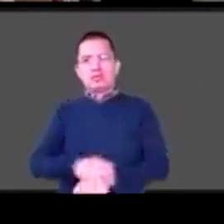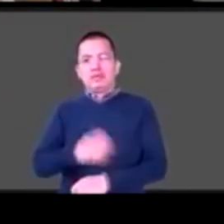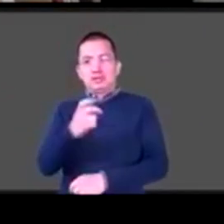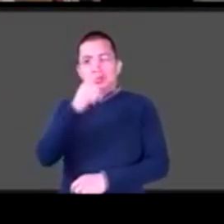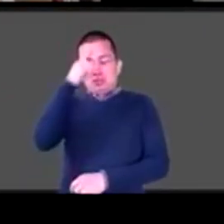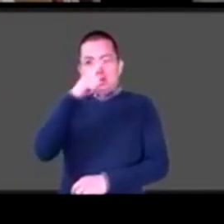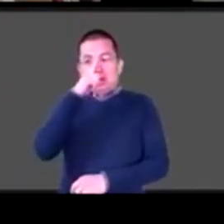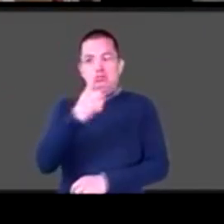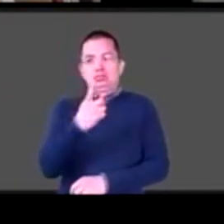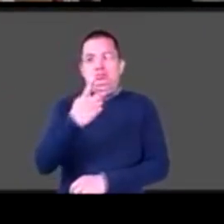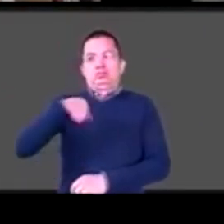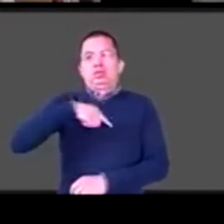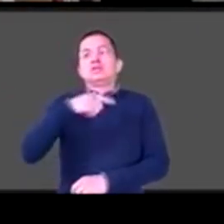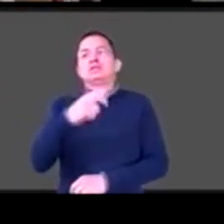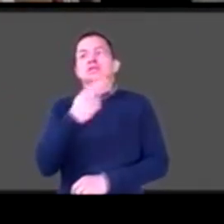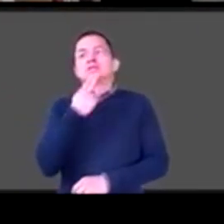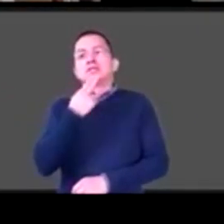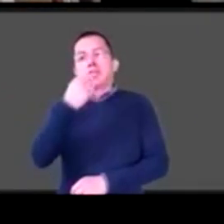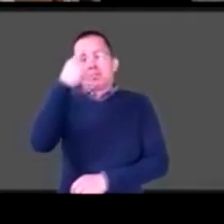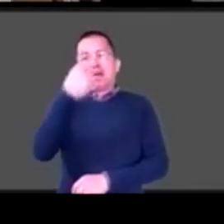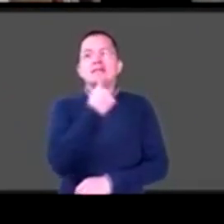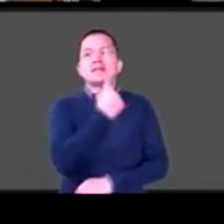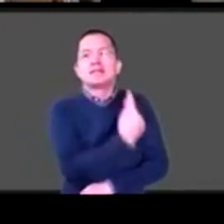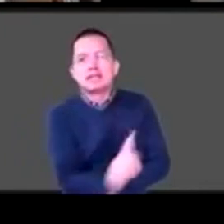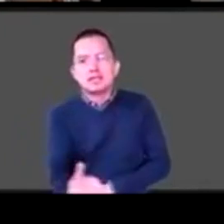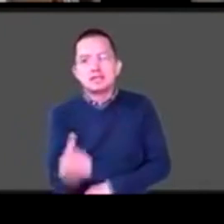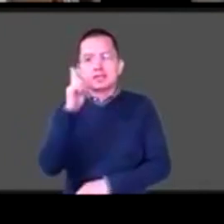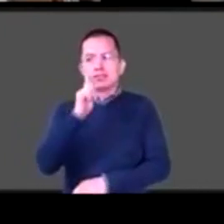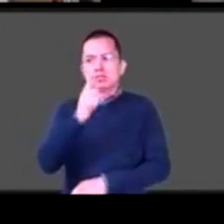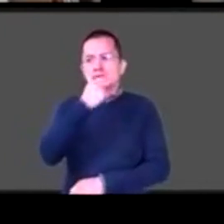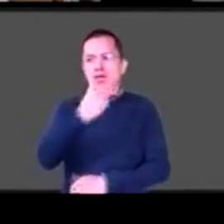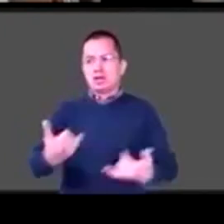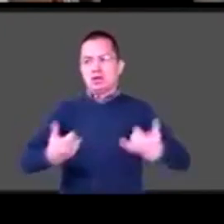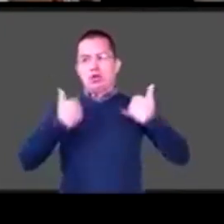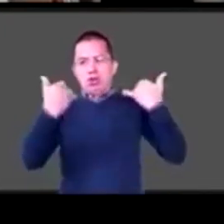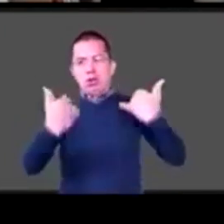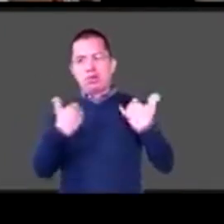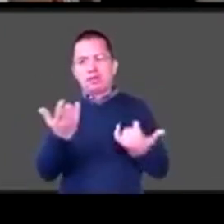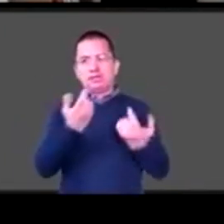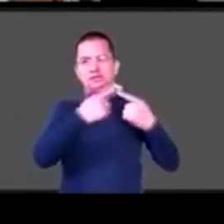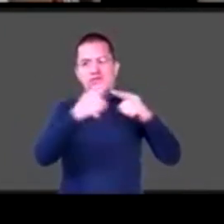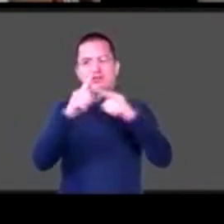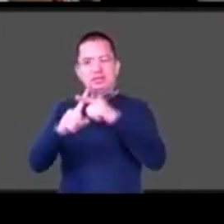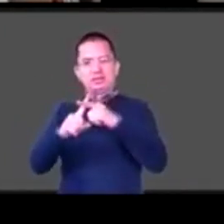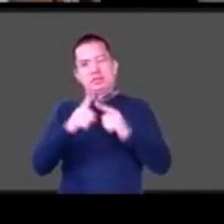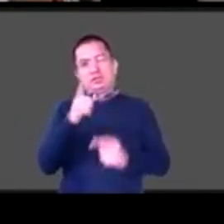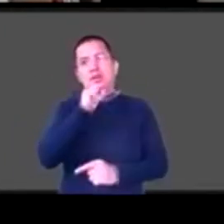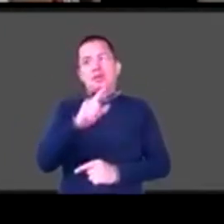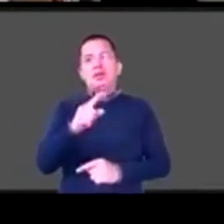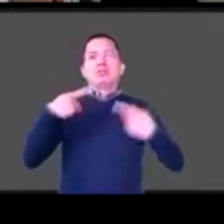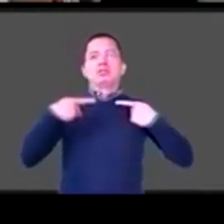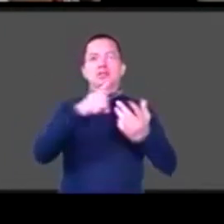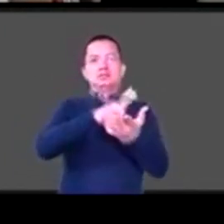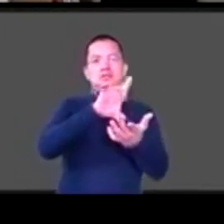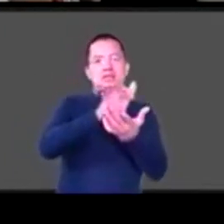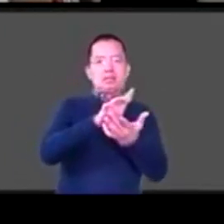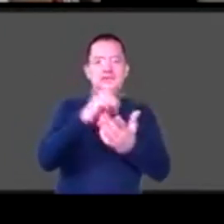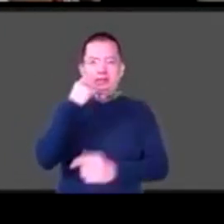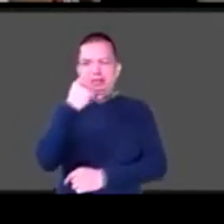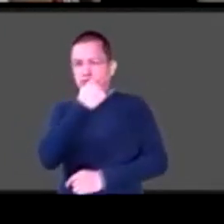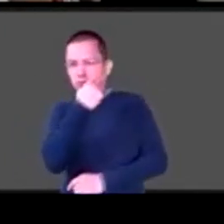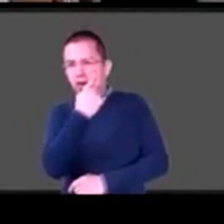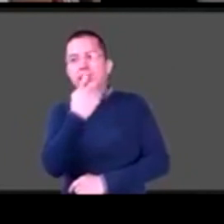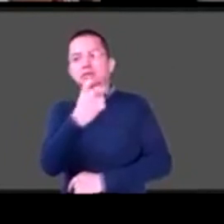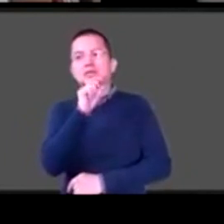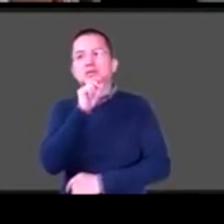discapacidad visual, niñas, niños, adolescentes, jóvenes con discapacidad visual, para que ahora que regresemos, pues,